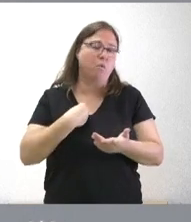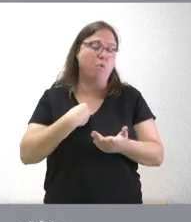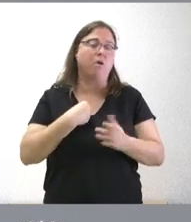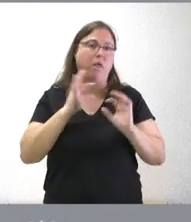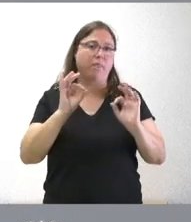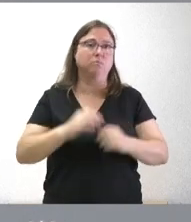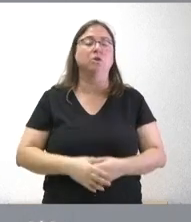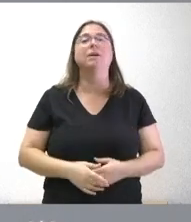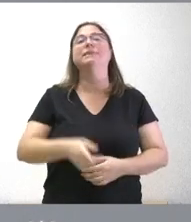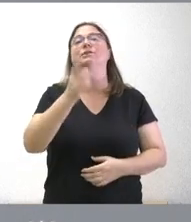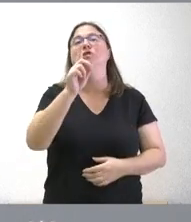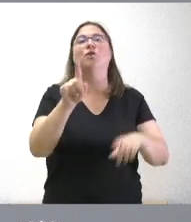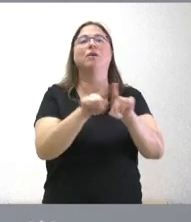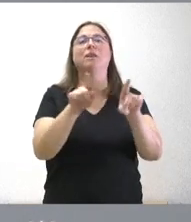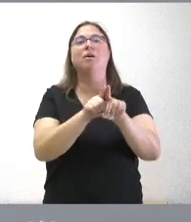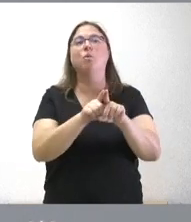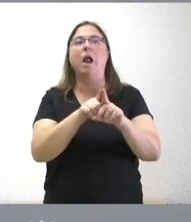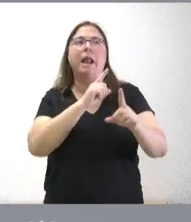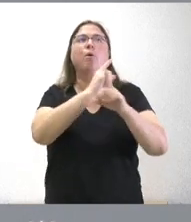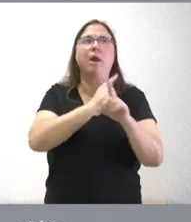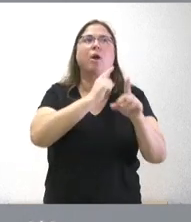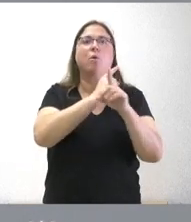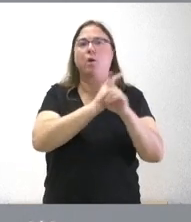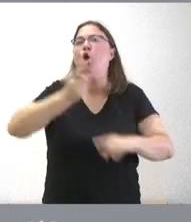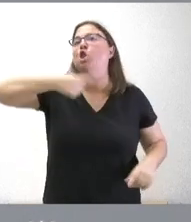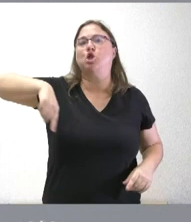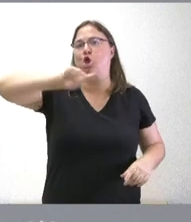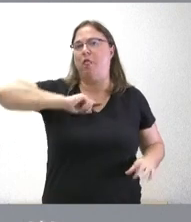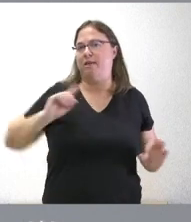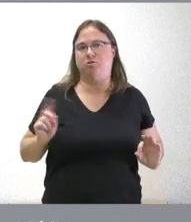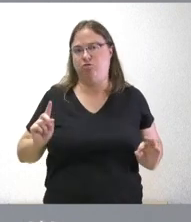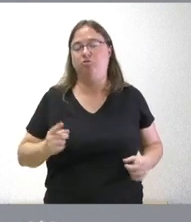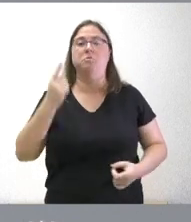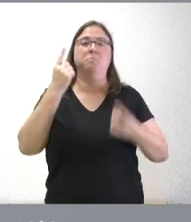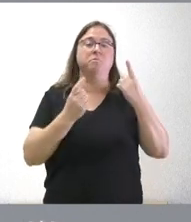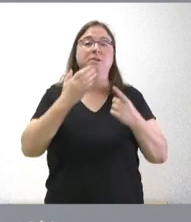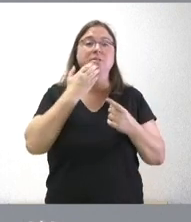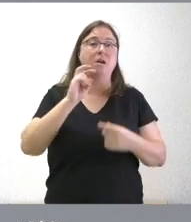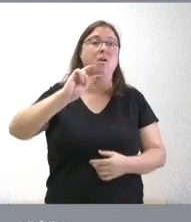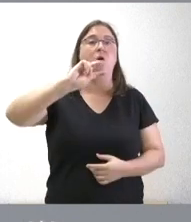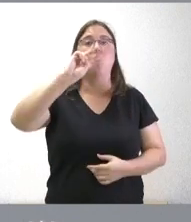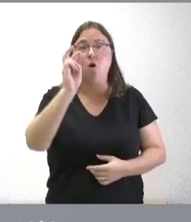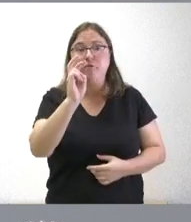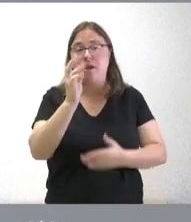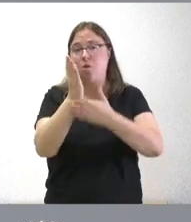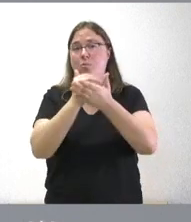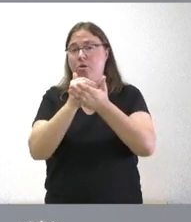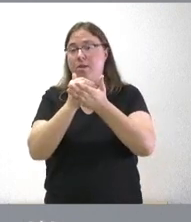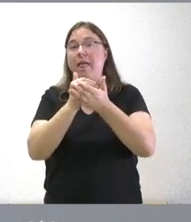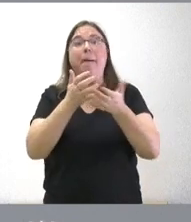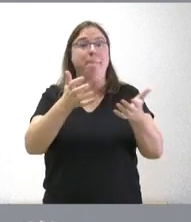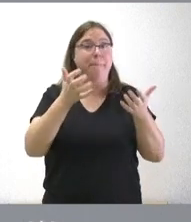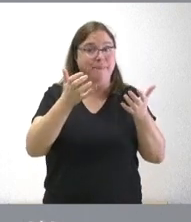iniciativa no se trata solo de estar recurriendo todas las comunidades autónomas lo que es evidente es que igual que otras comunidades autónomas se